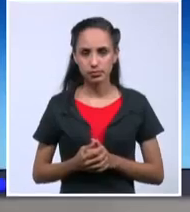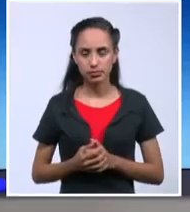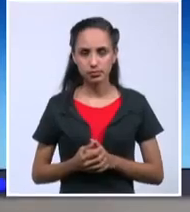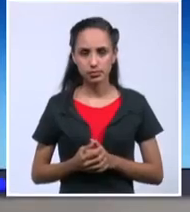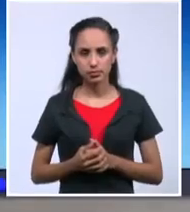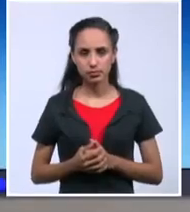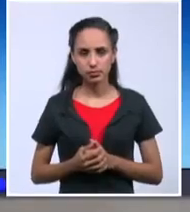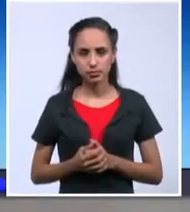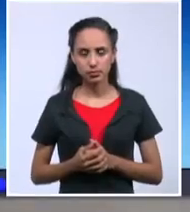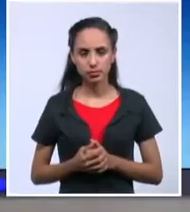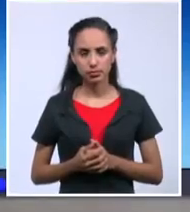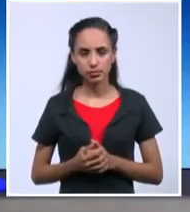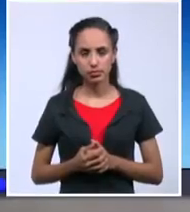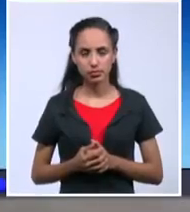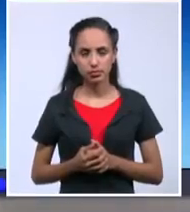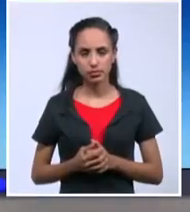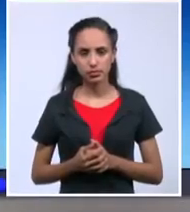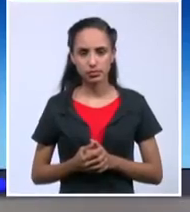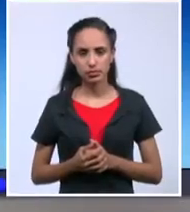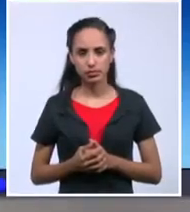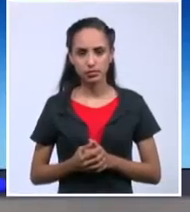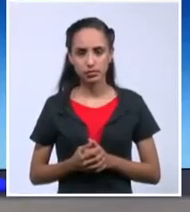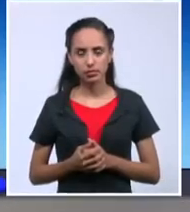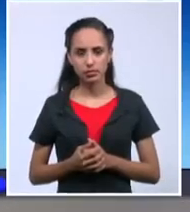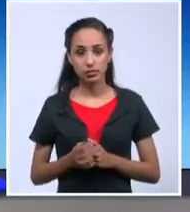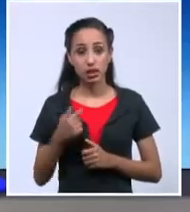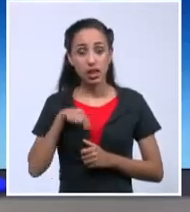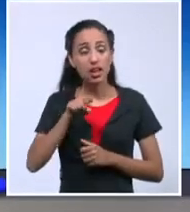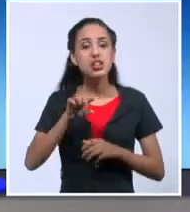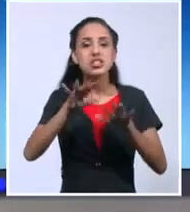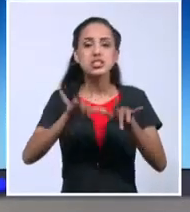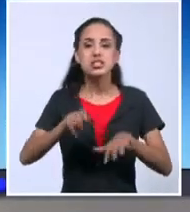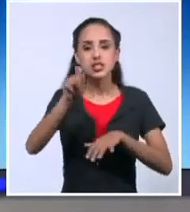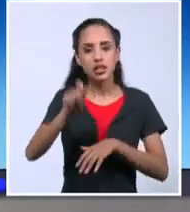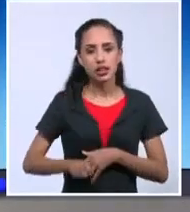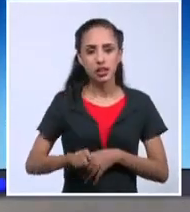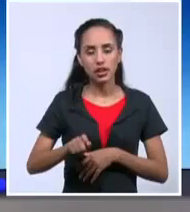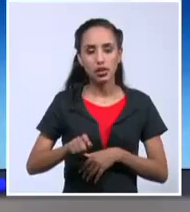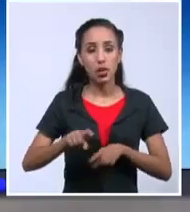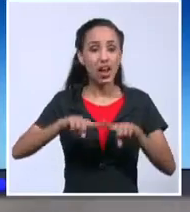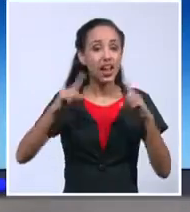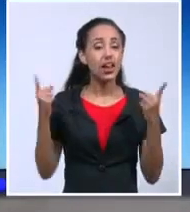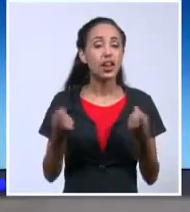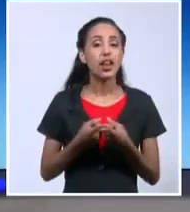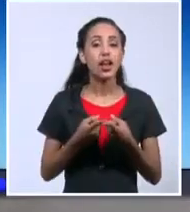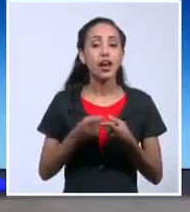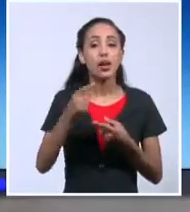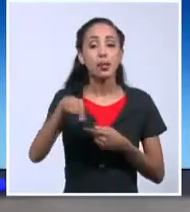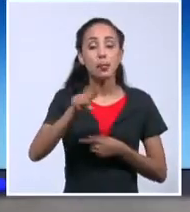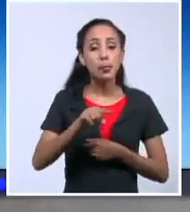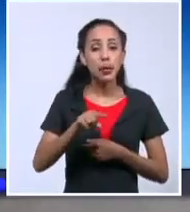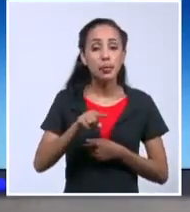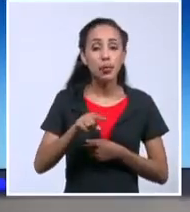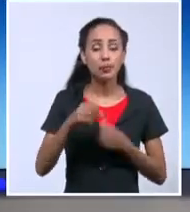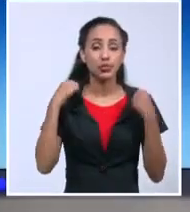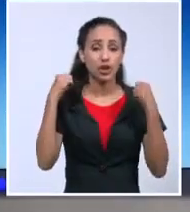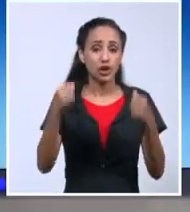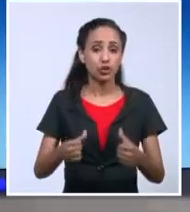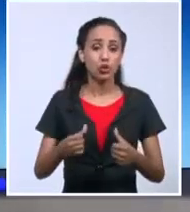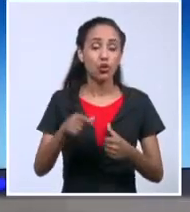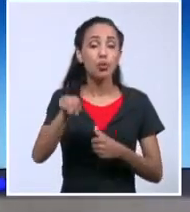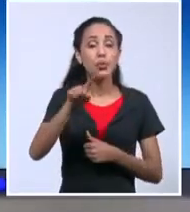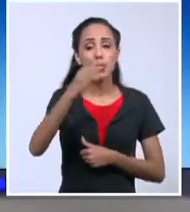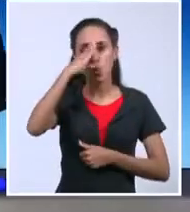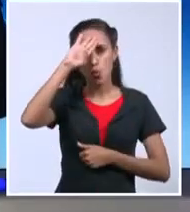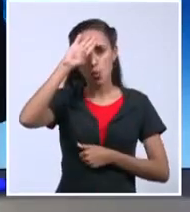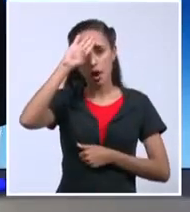Él se autotitula secretario general del directorio democrático cubano. Después podemos hablar de qué es ese llamado directorio.